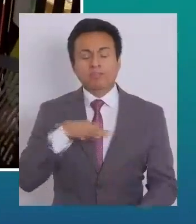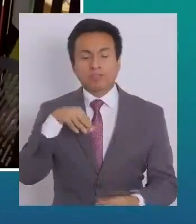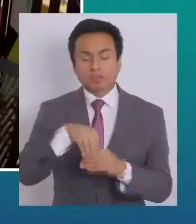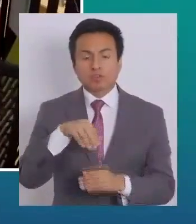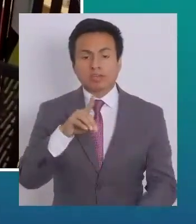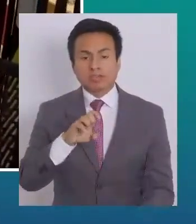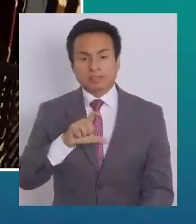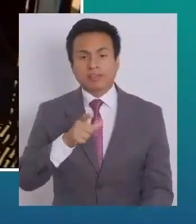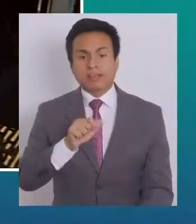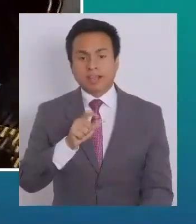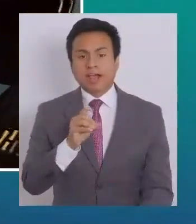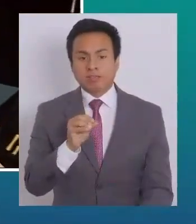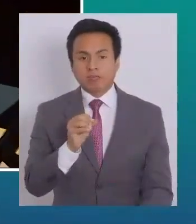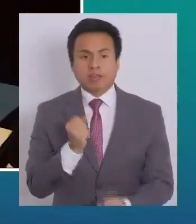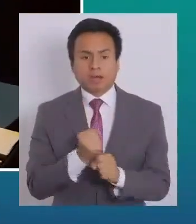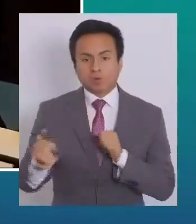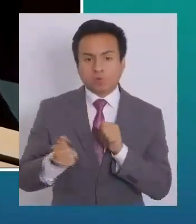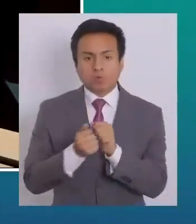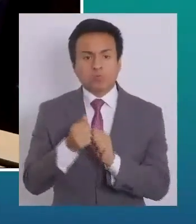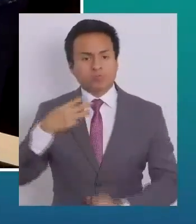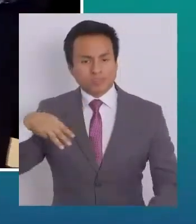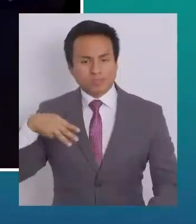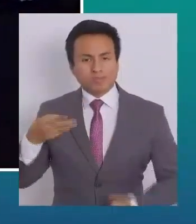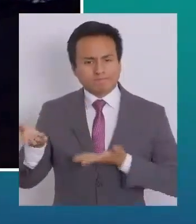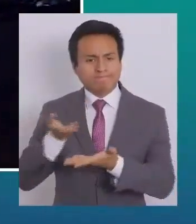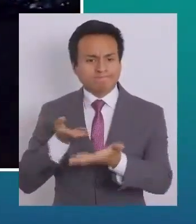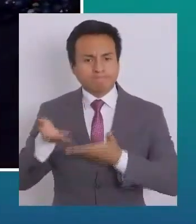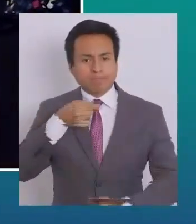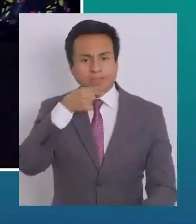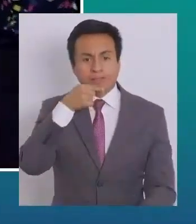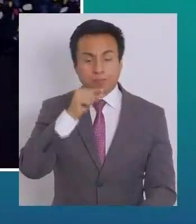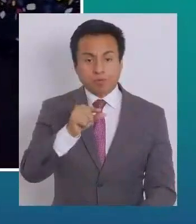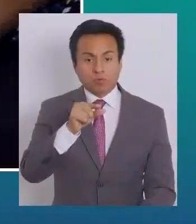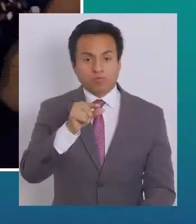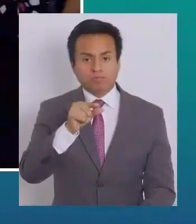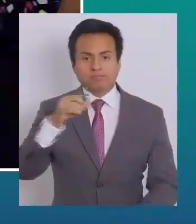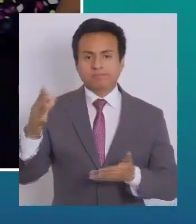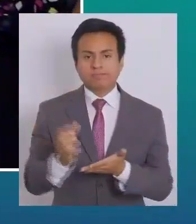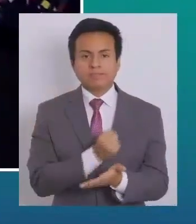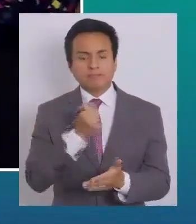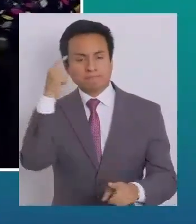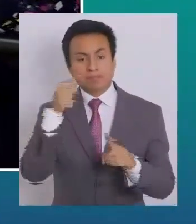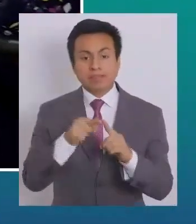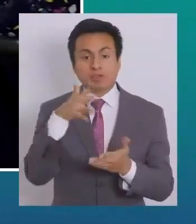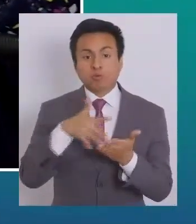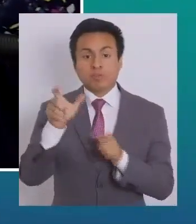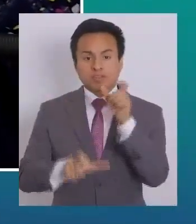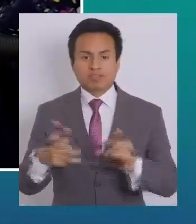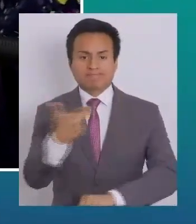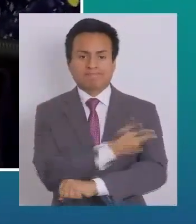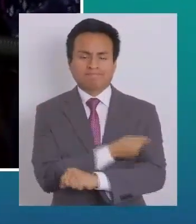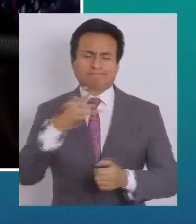Delgado, ha estado trabajando junto a los municipios para que de manera pronta podamos conseguir esa meta de 5 millones de personas